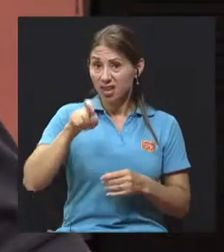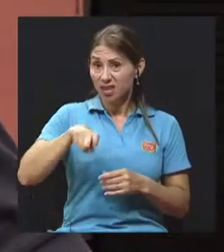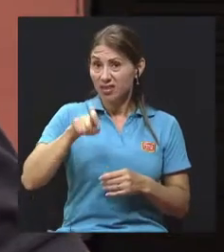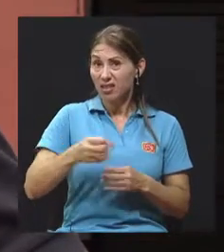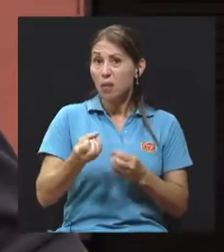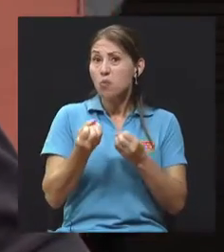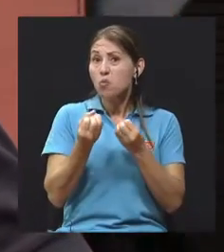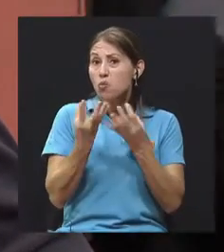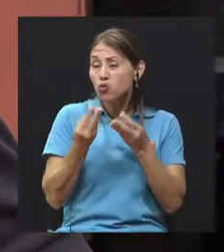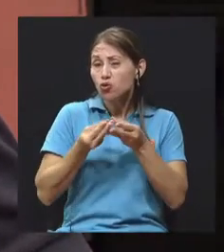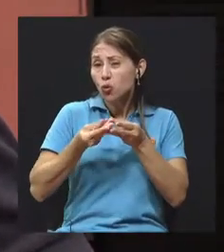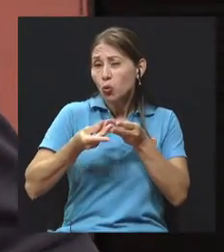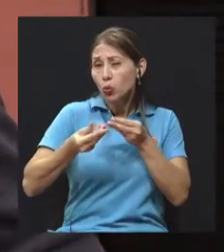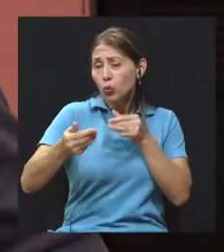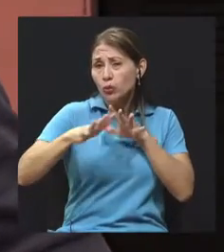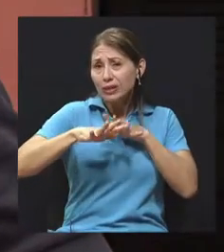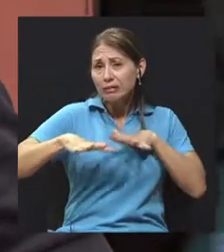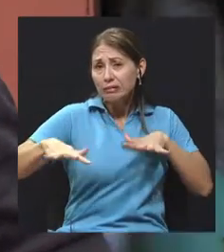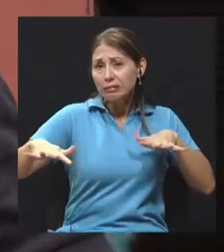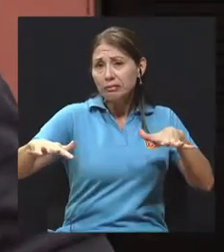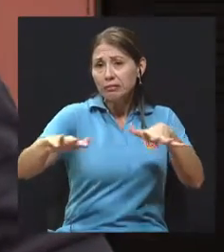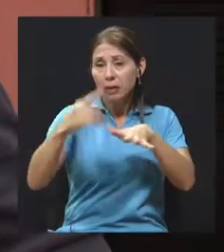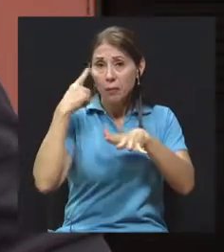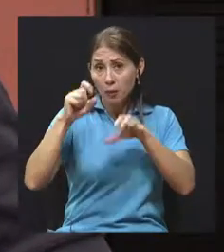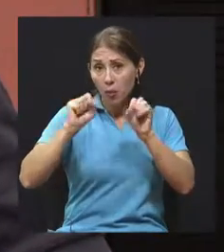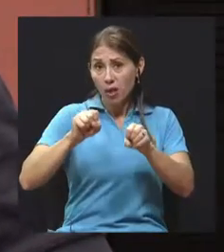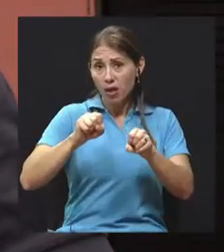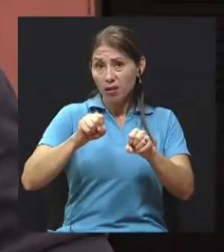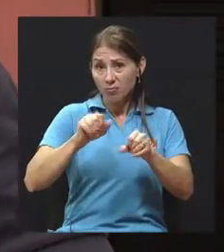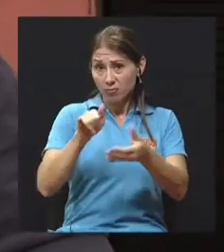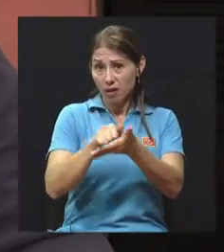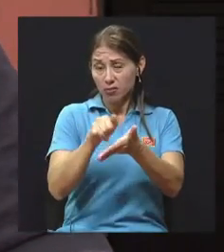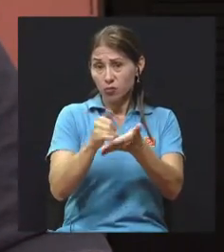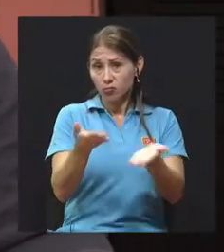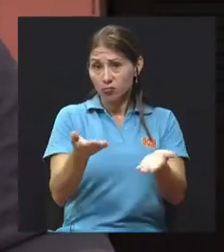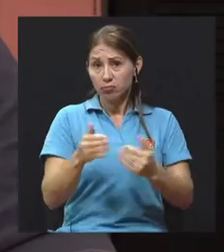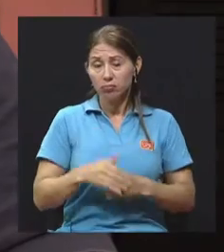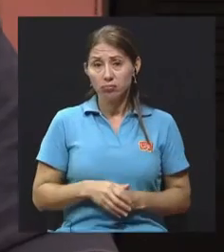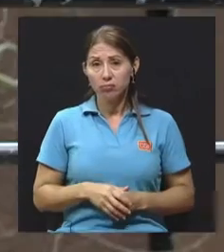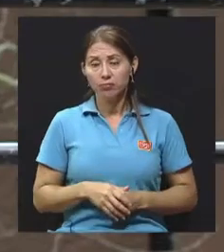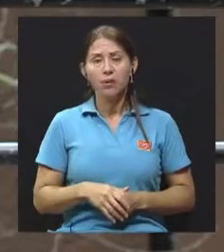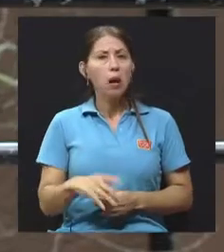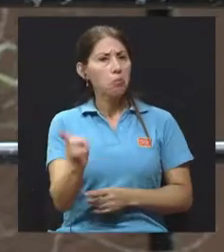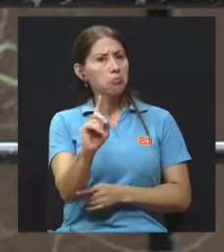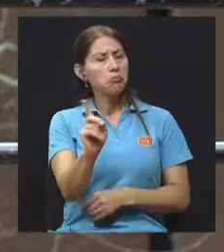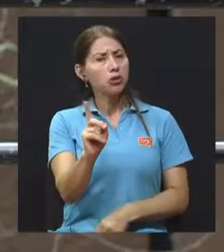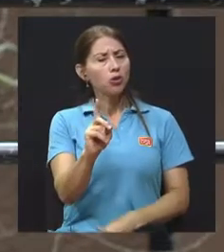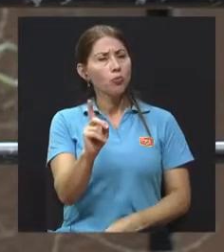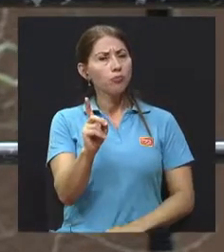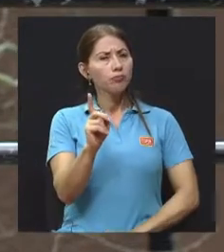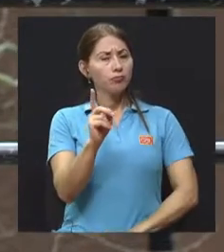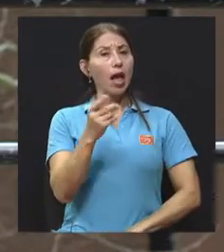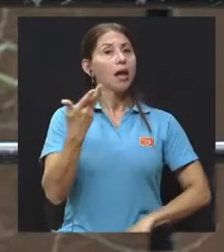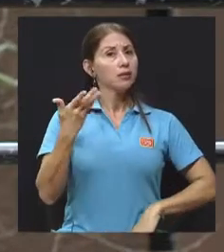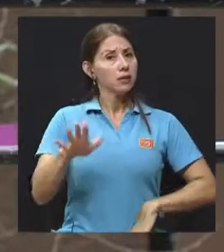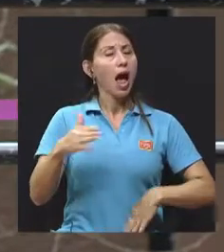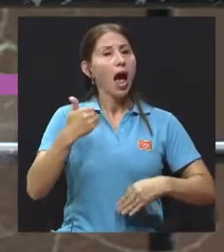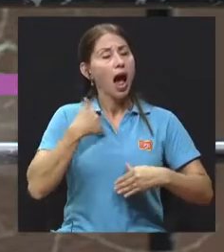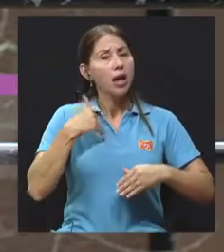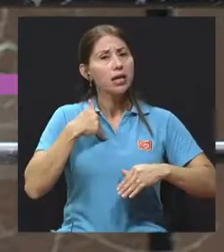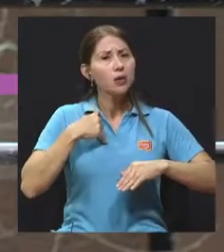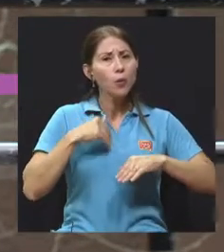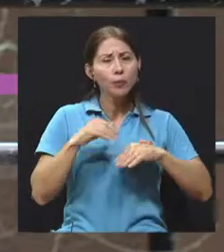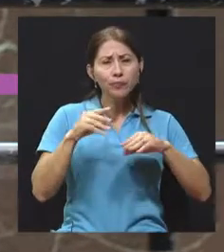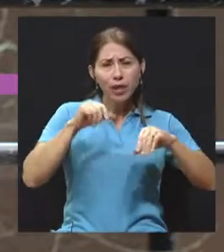necesitan grandes espacios para poder hacer este tipo de práctica. Pues no, hay experimentos